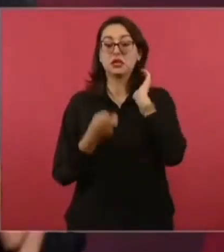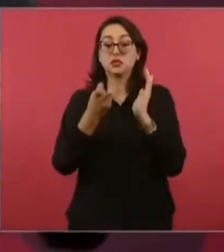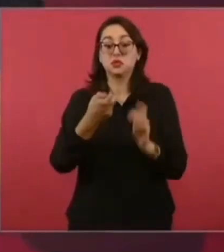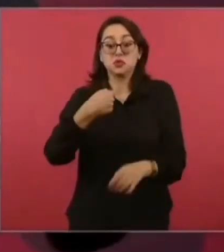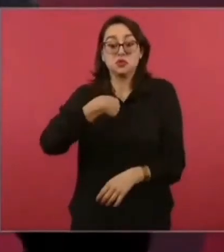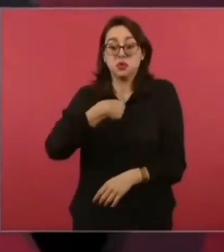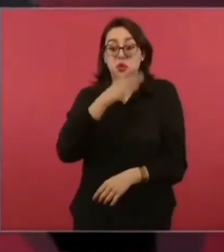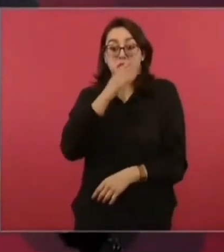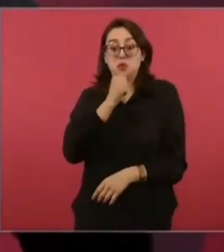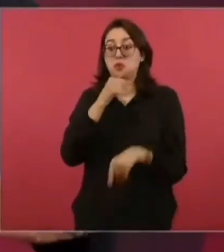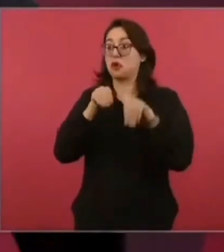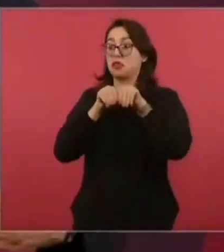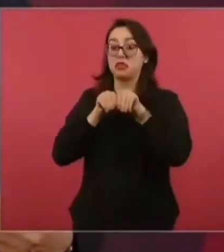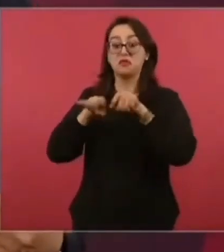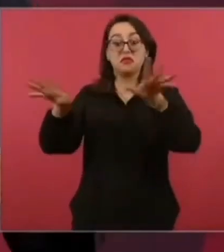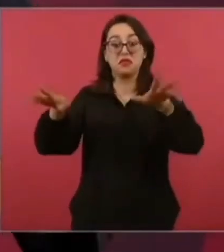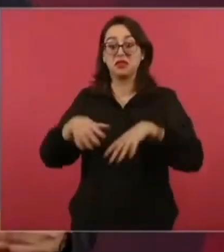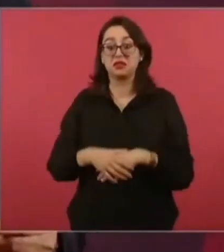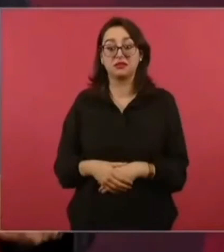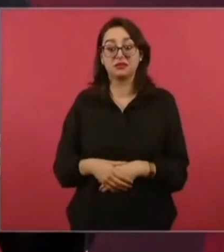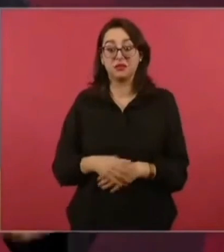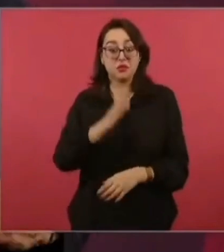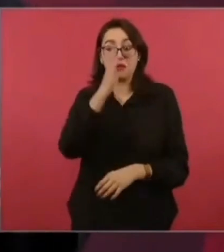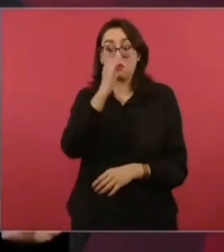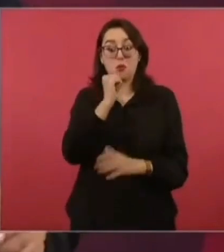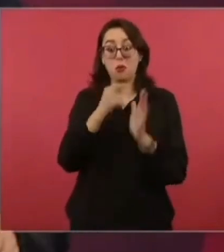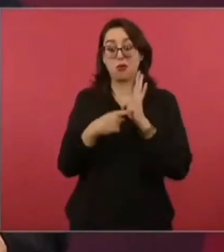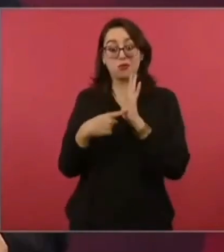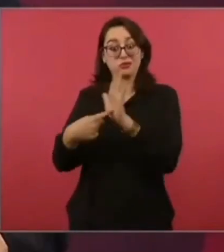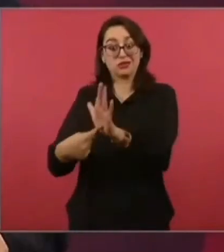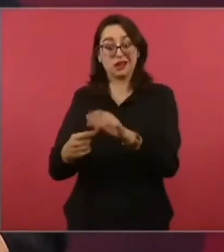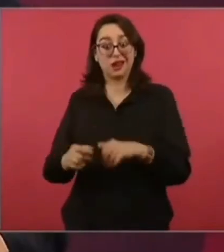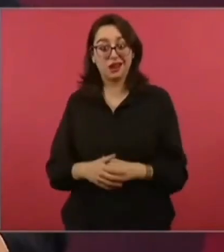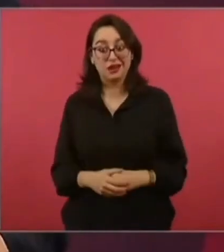que esa es una obligación que tengo,